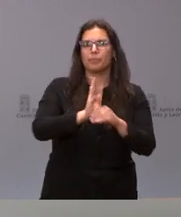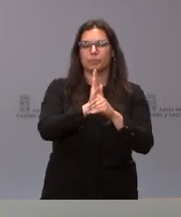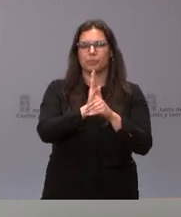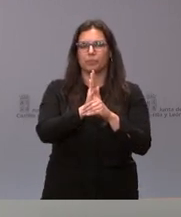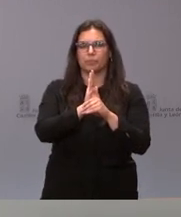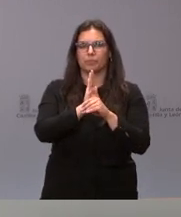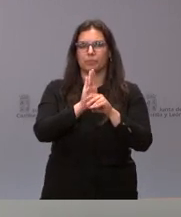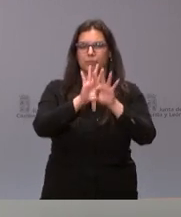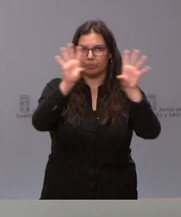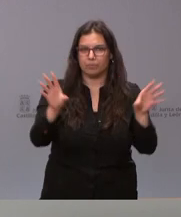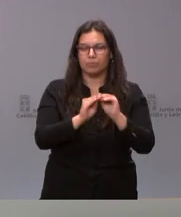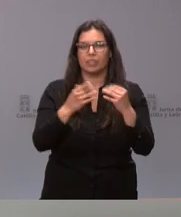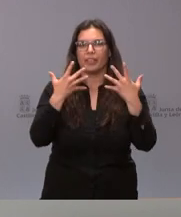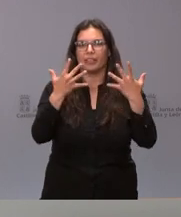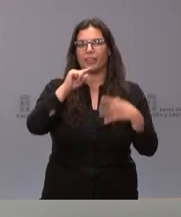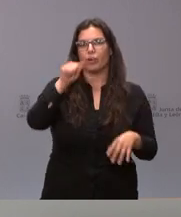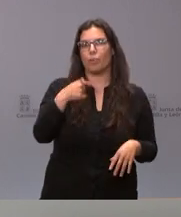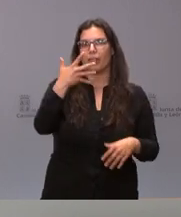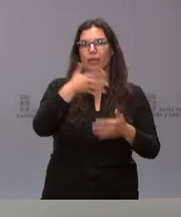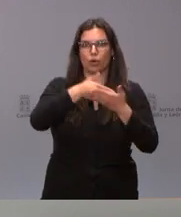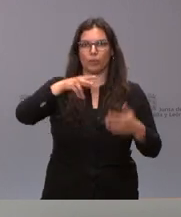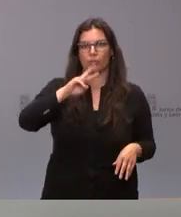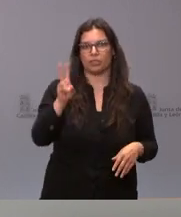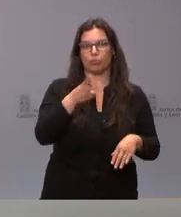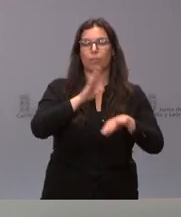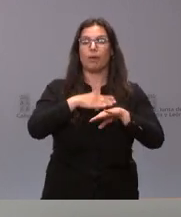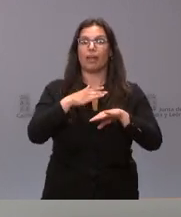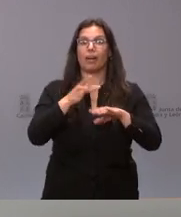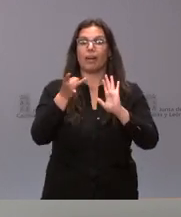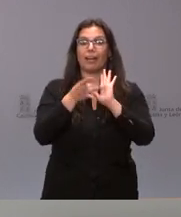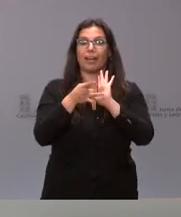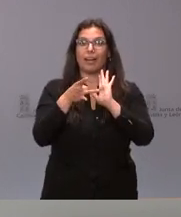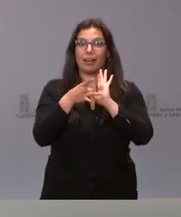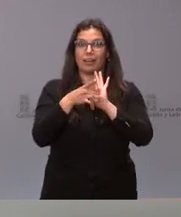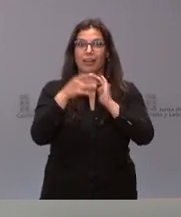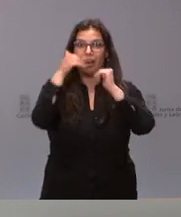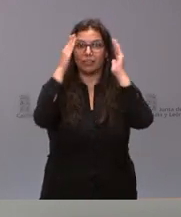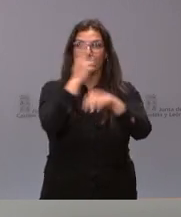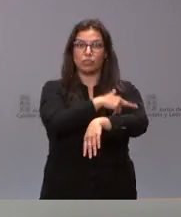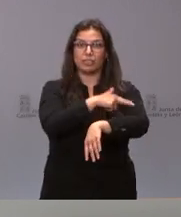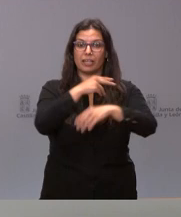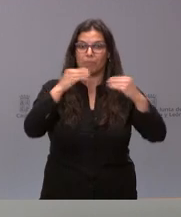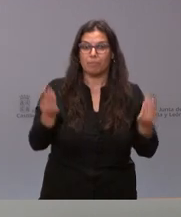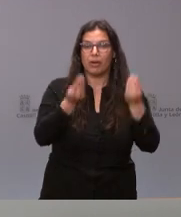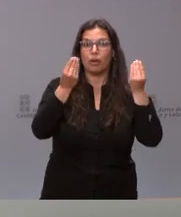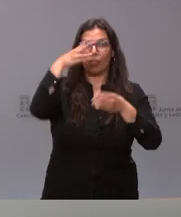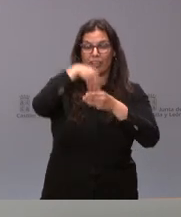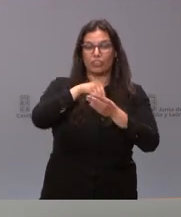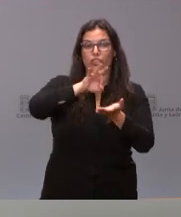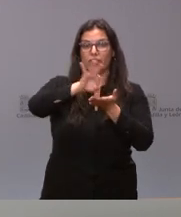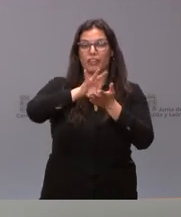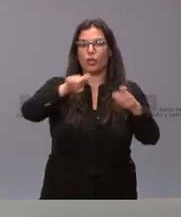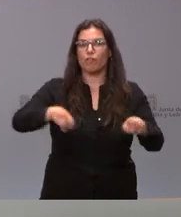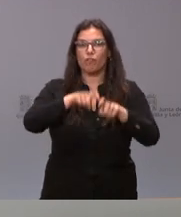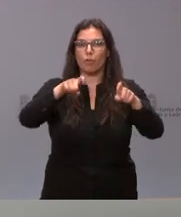global de 10,5 millones de euros para mejorar la calidad de la asistencia sanitaria y los servicios informáticos de la red sanitaria